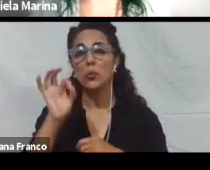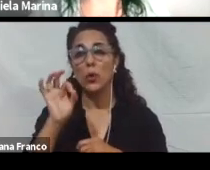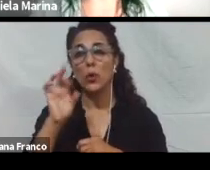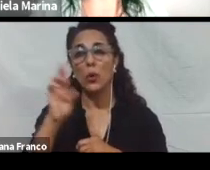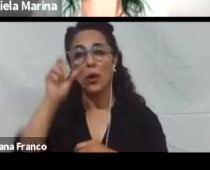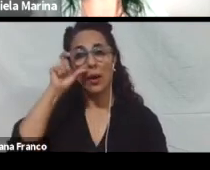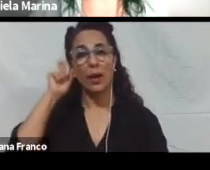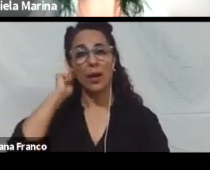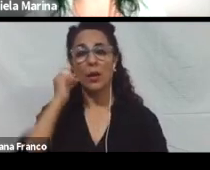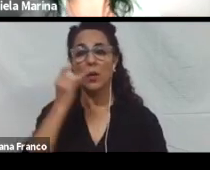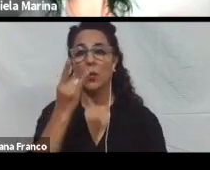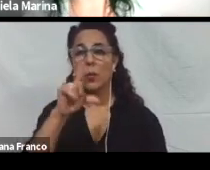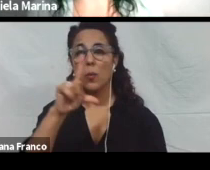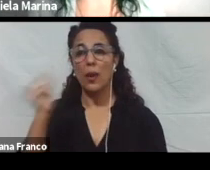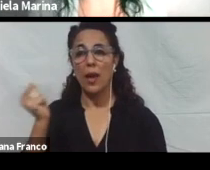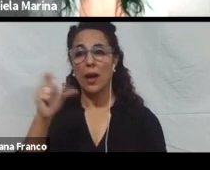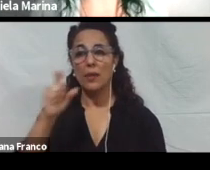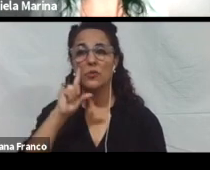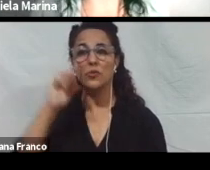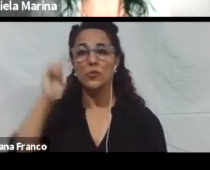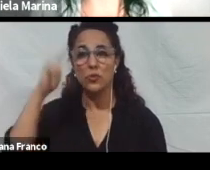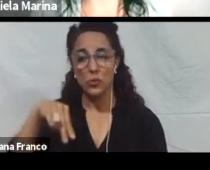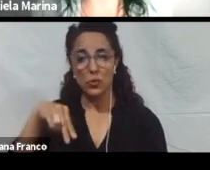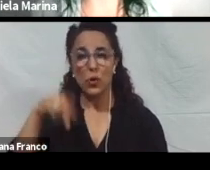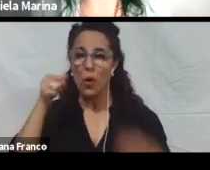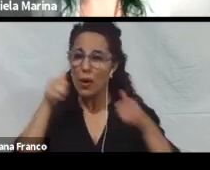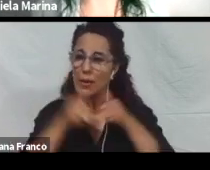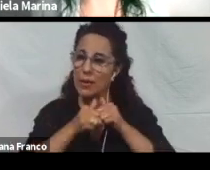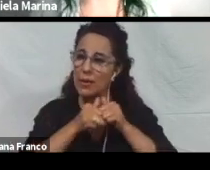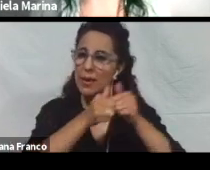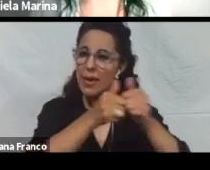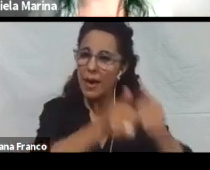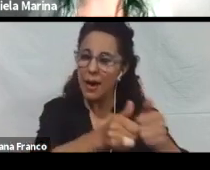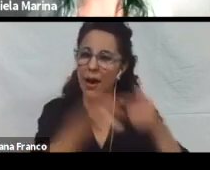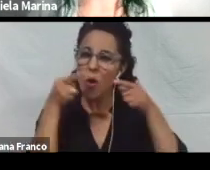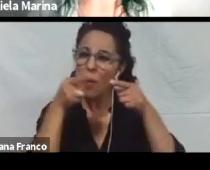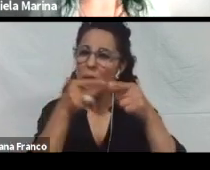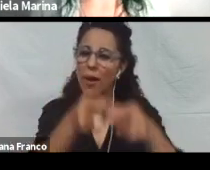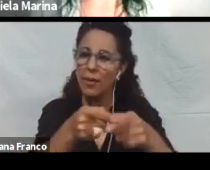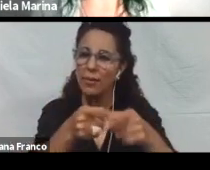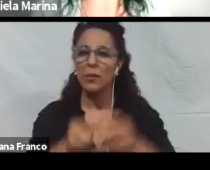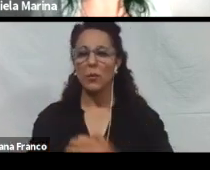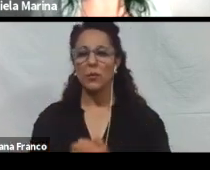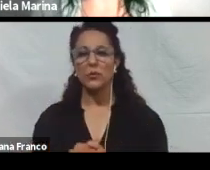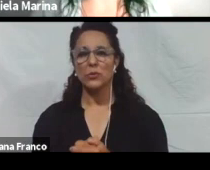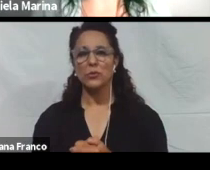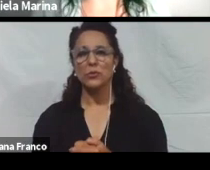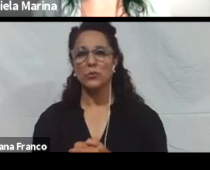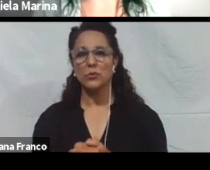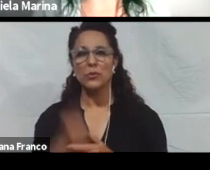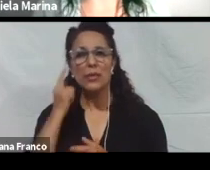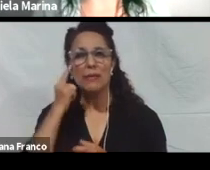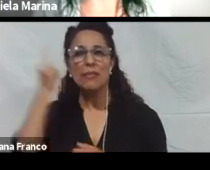Esta pauta nos indica que debemos guiar el establecimiento personal de objetivos y expectativas. Proponiendo, por ejemplo,